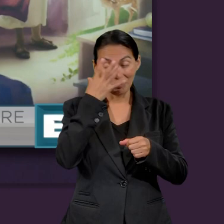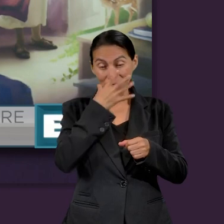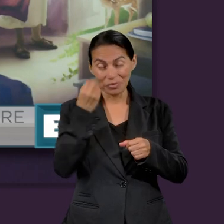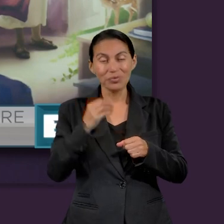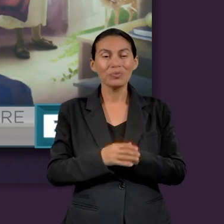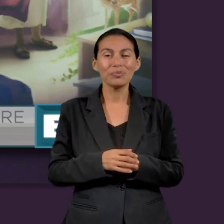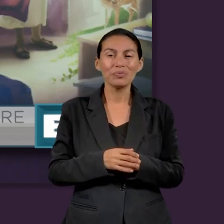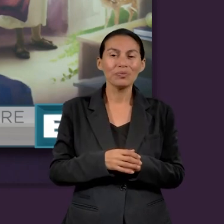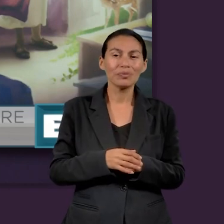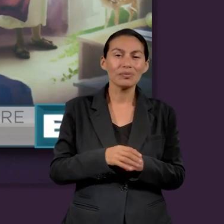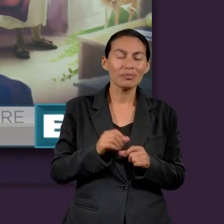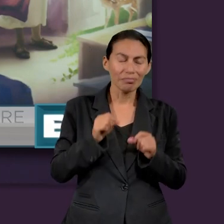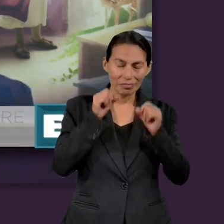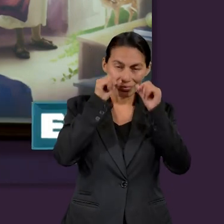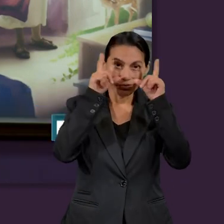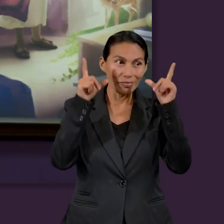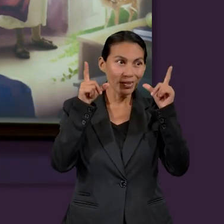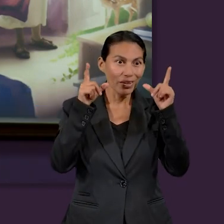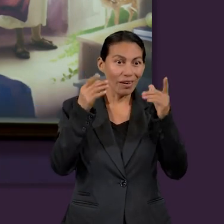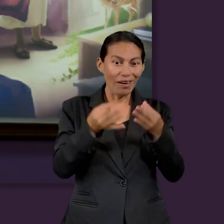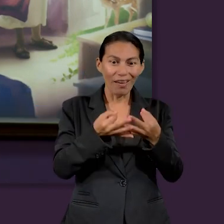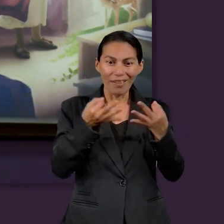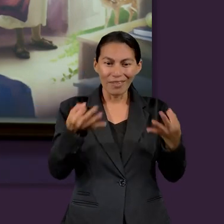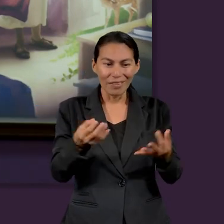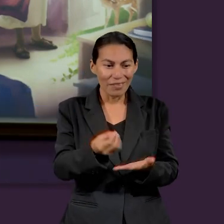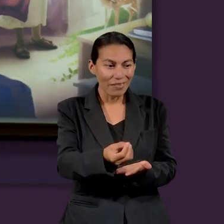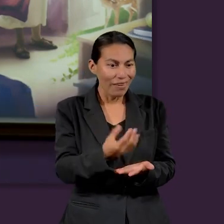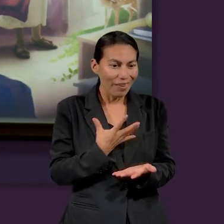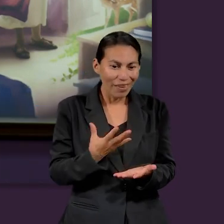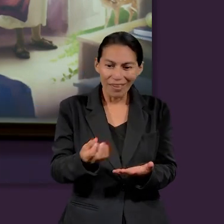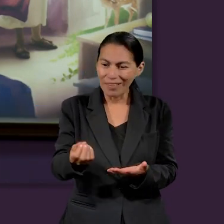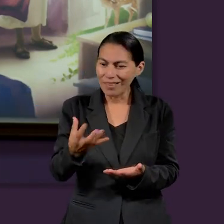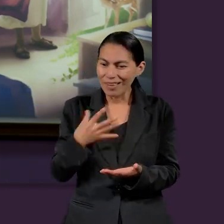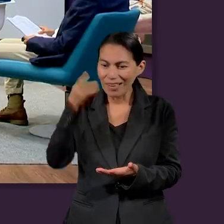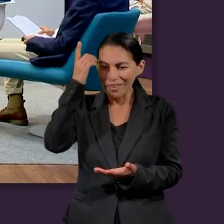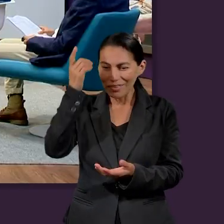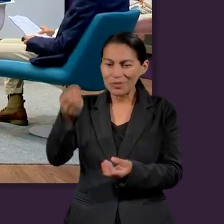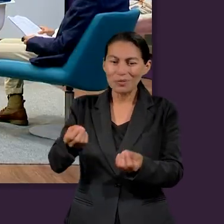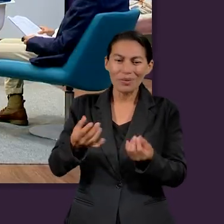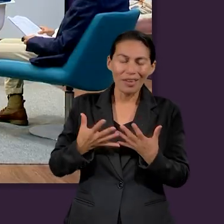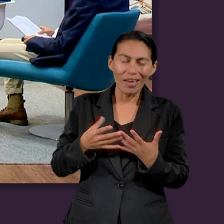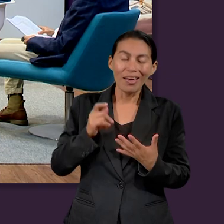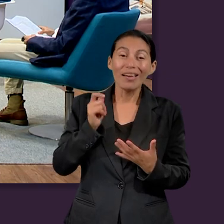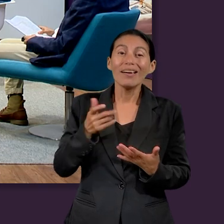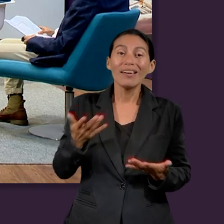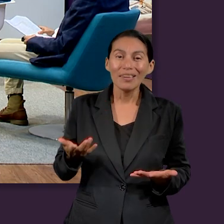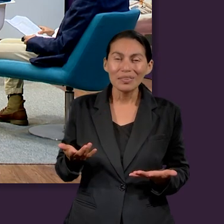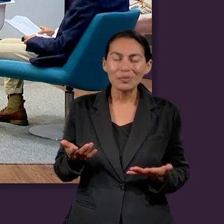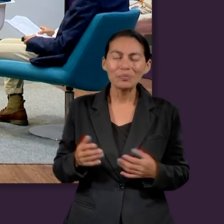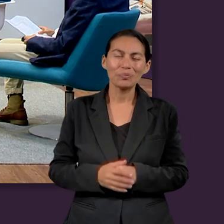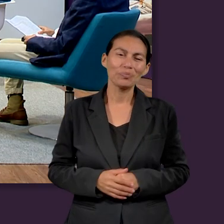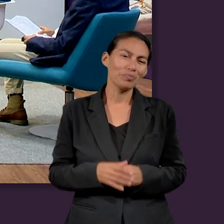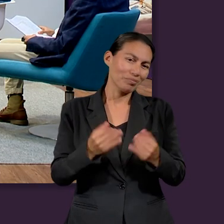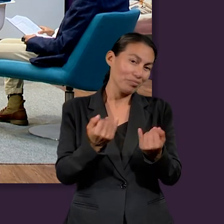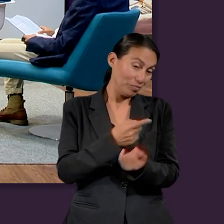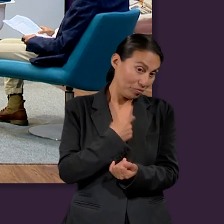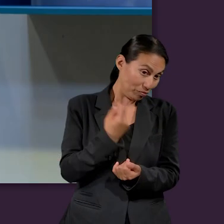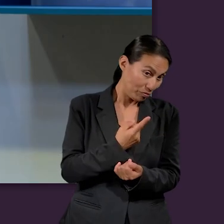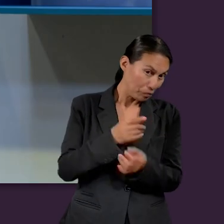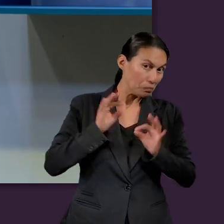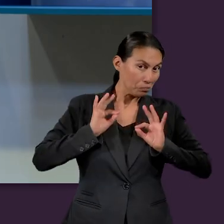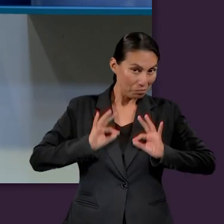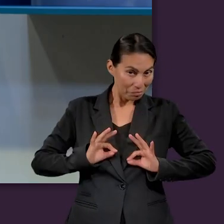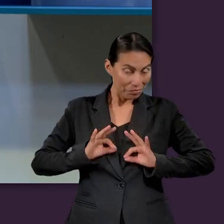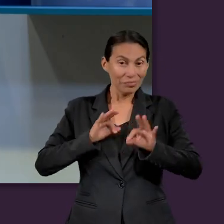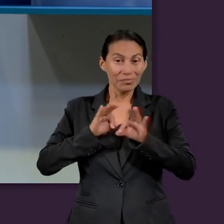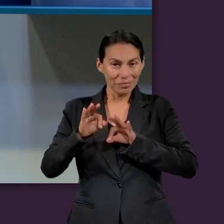vida. Y que al levantarse decía, ay, ¿ahora qué me va a dar la tierra? ¿Qué me va a brindar Dios de esta manera? Es decir, que